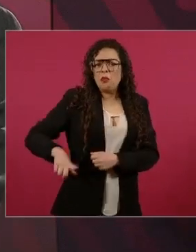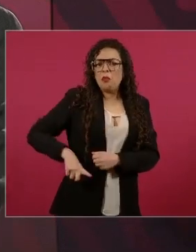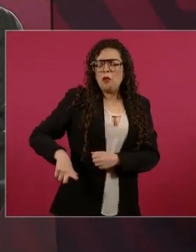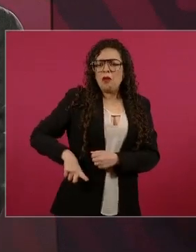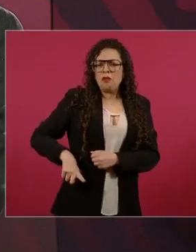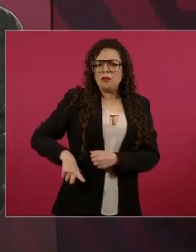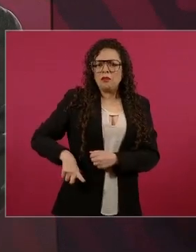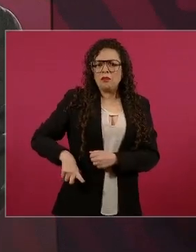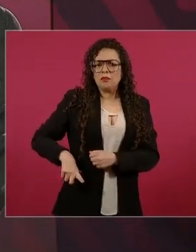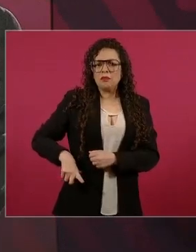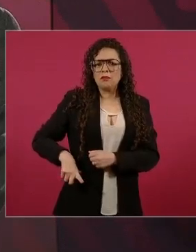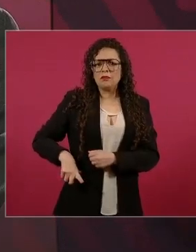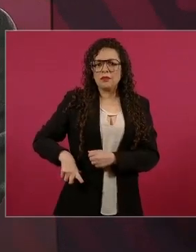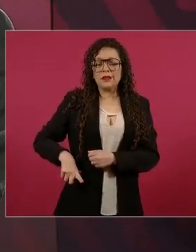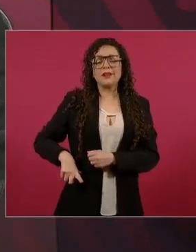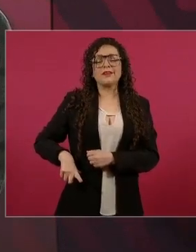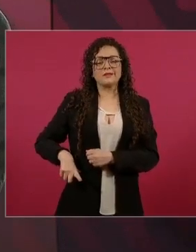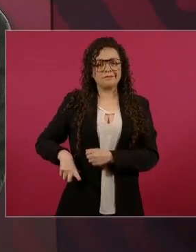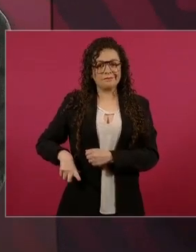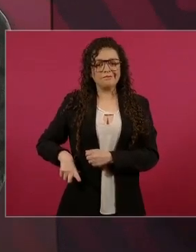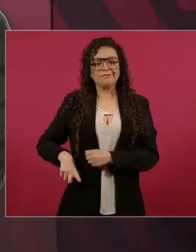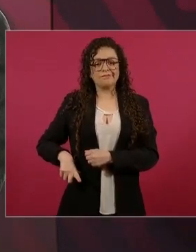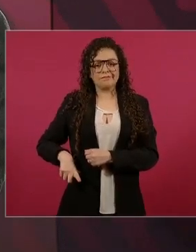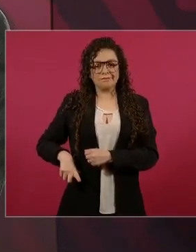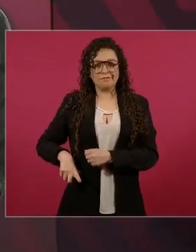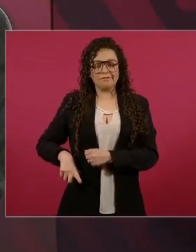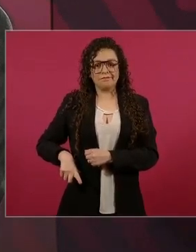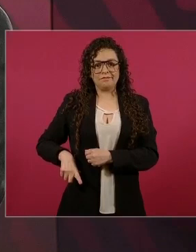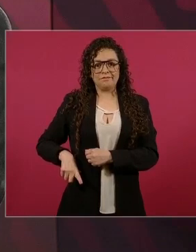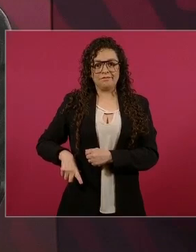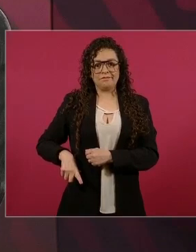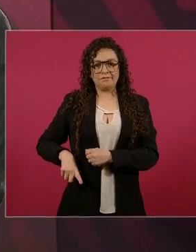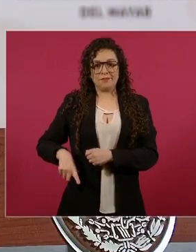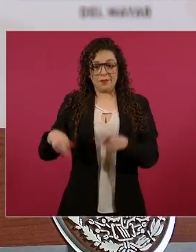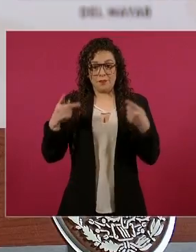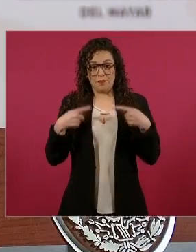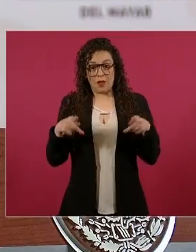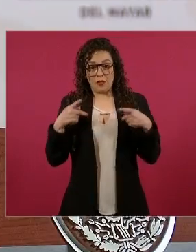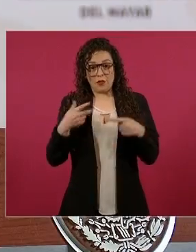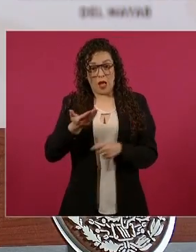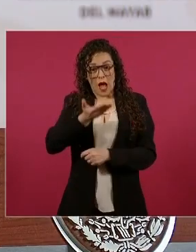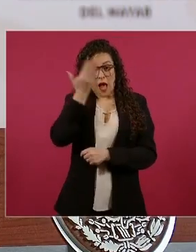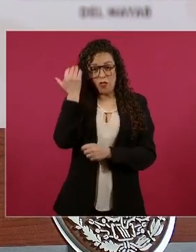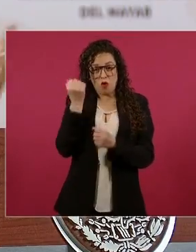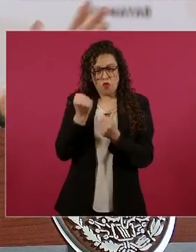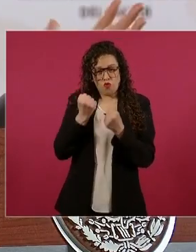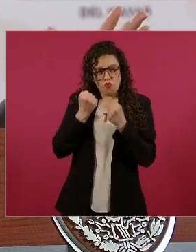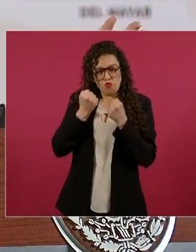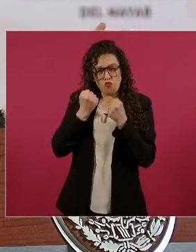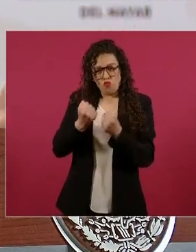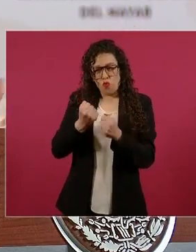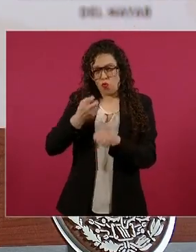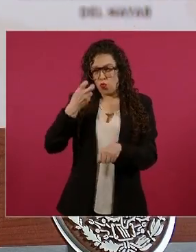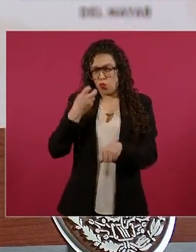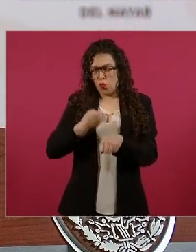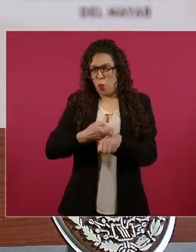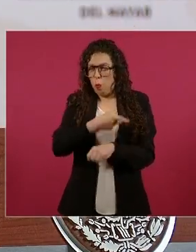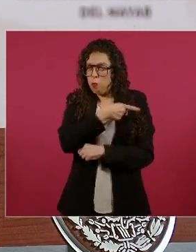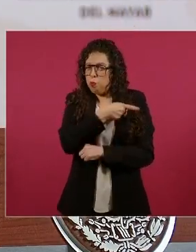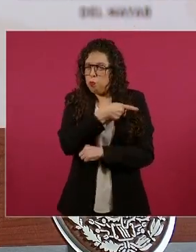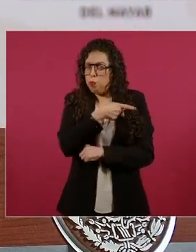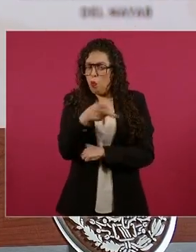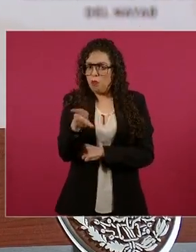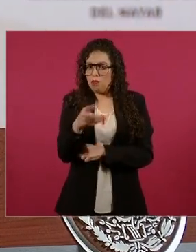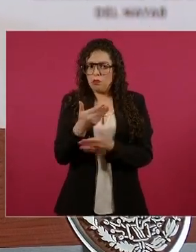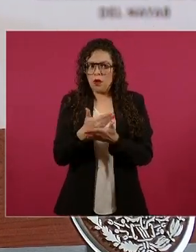pues se redujo la pobreza como no se había